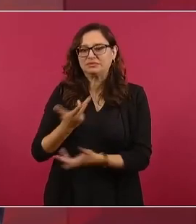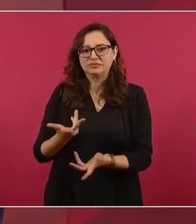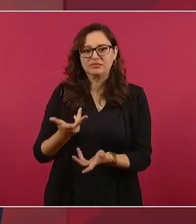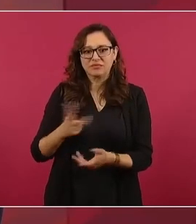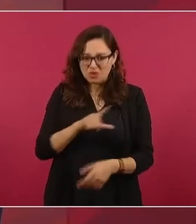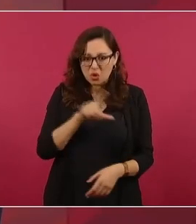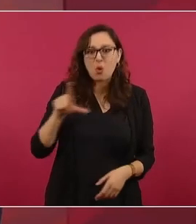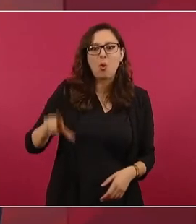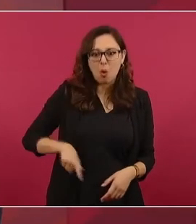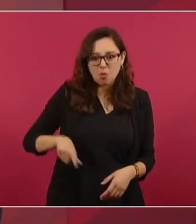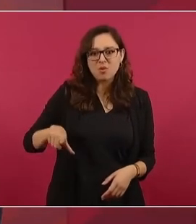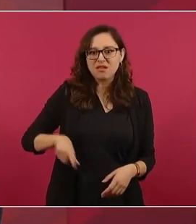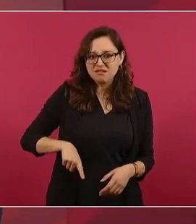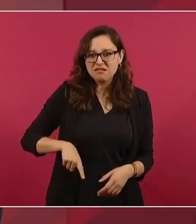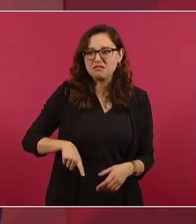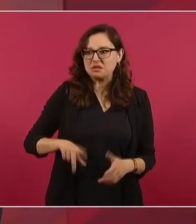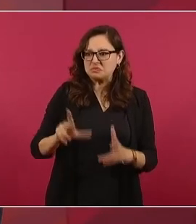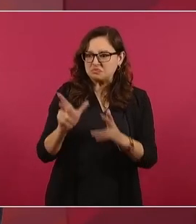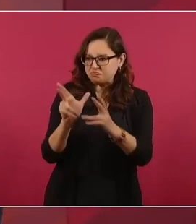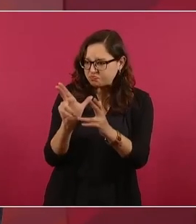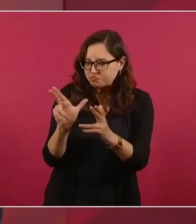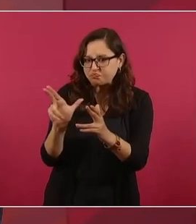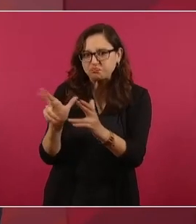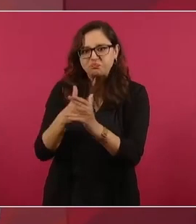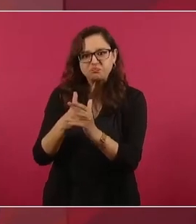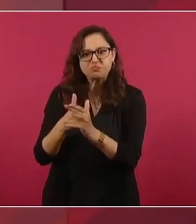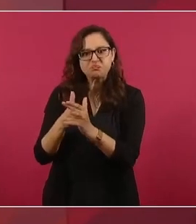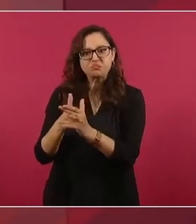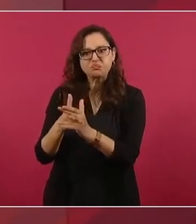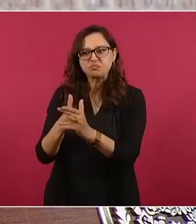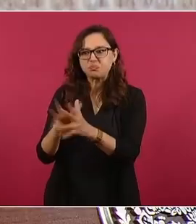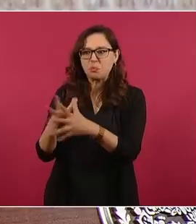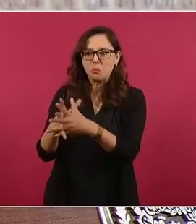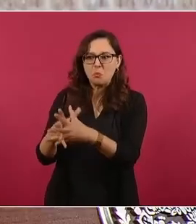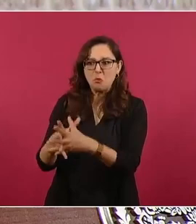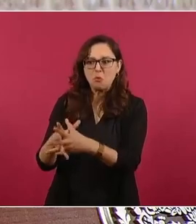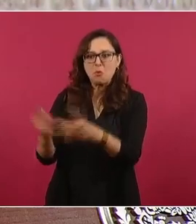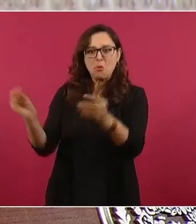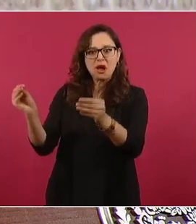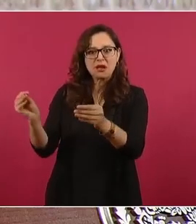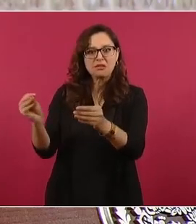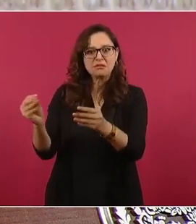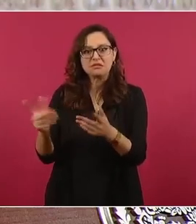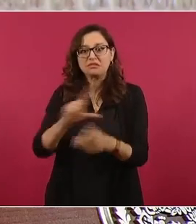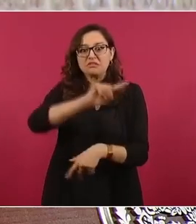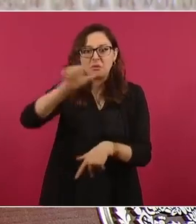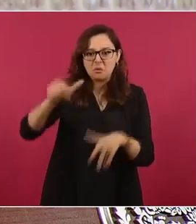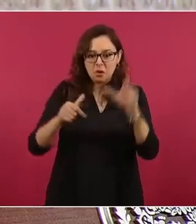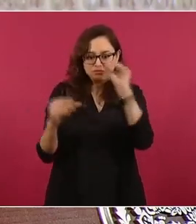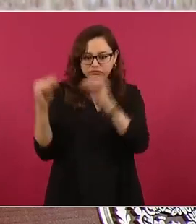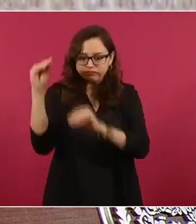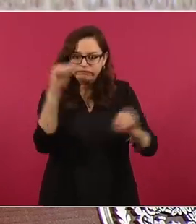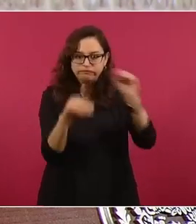o lo del señor Cerón, ¿cómo?